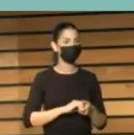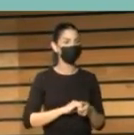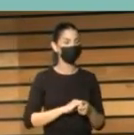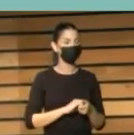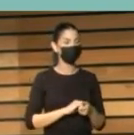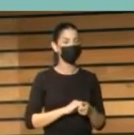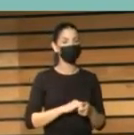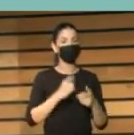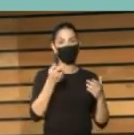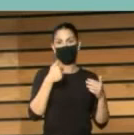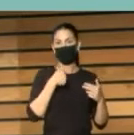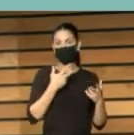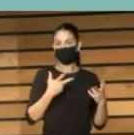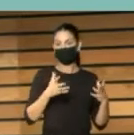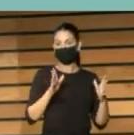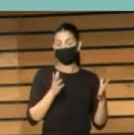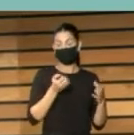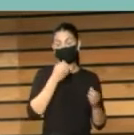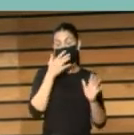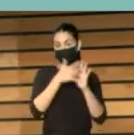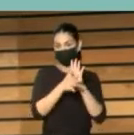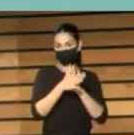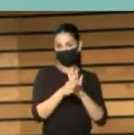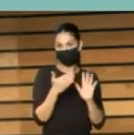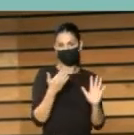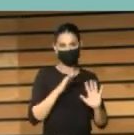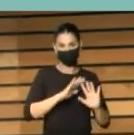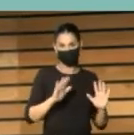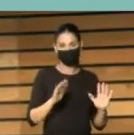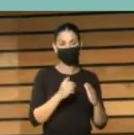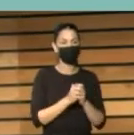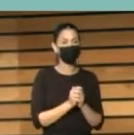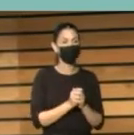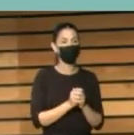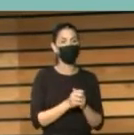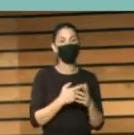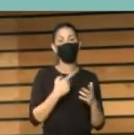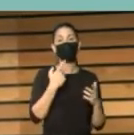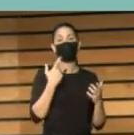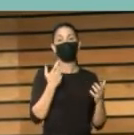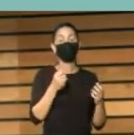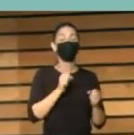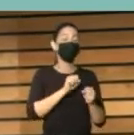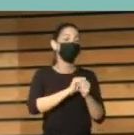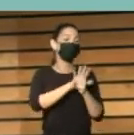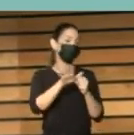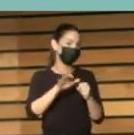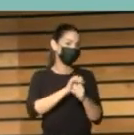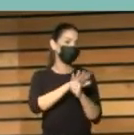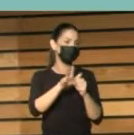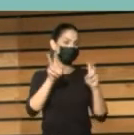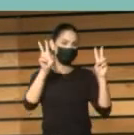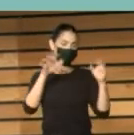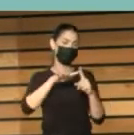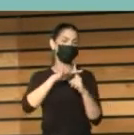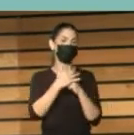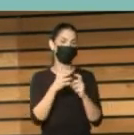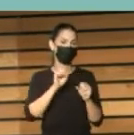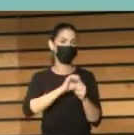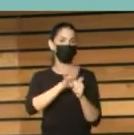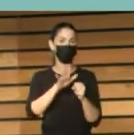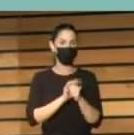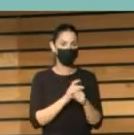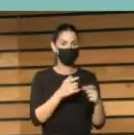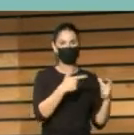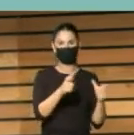Quiero terminar con una nota optimista. Si bien la pandemia ha hecho estragos en todos los sectores, las